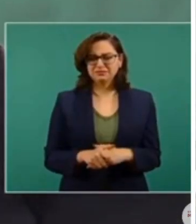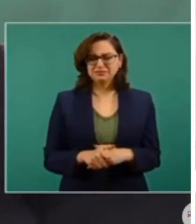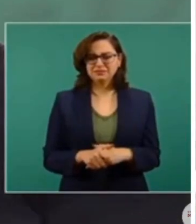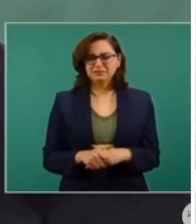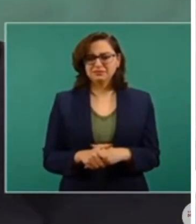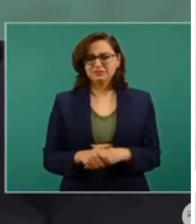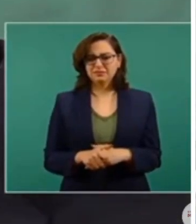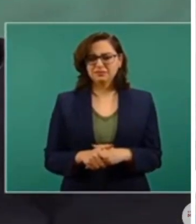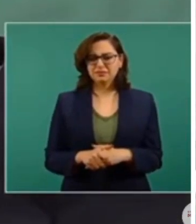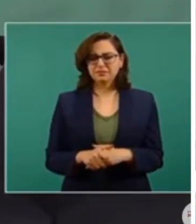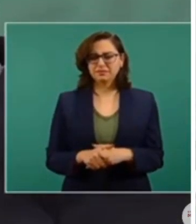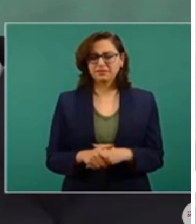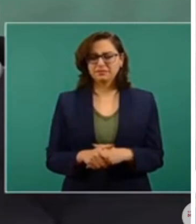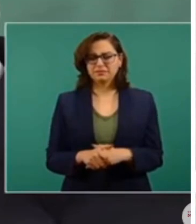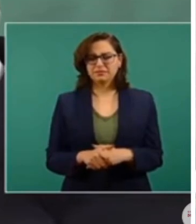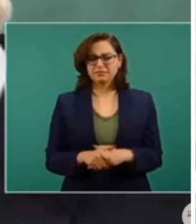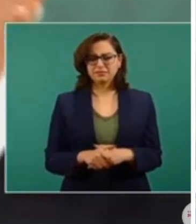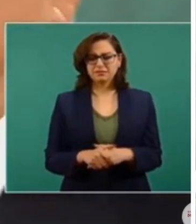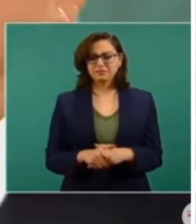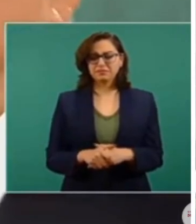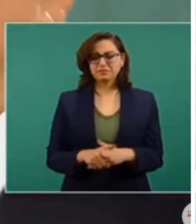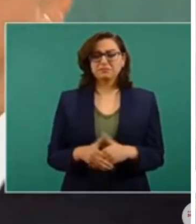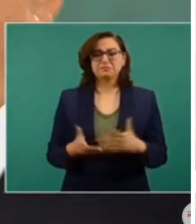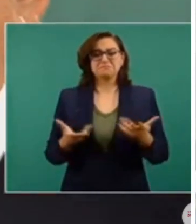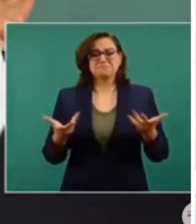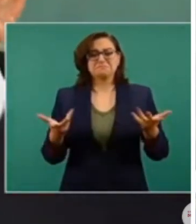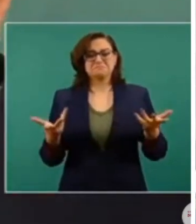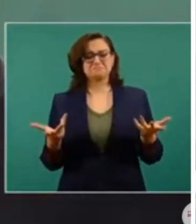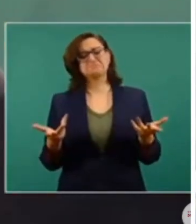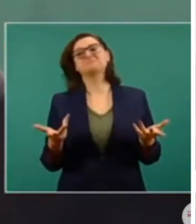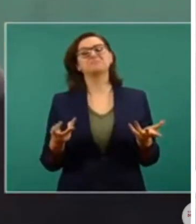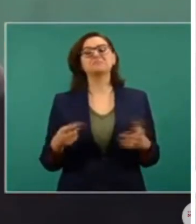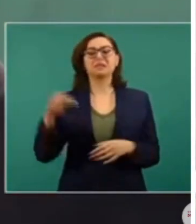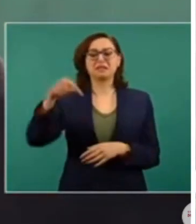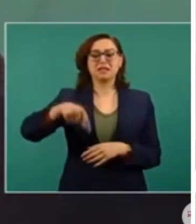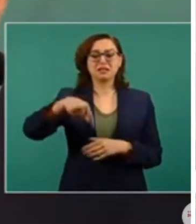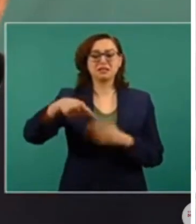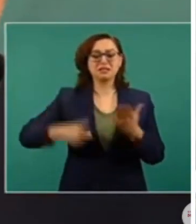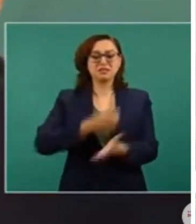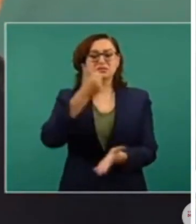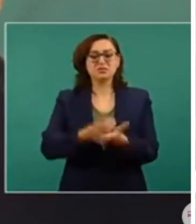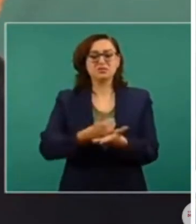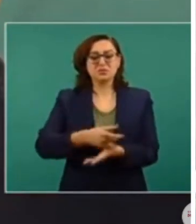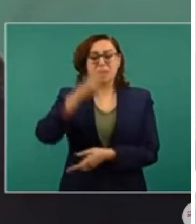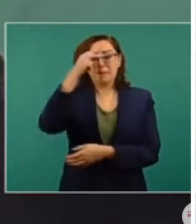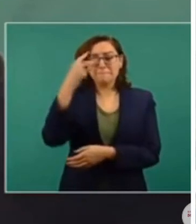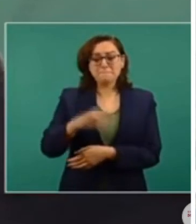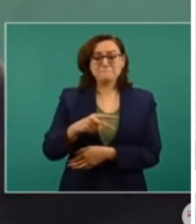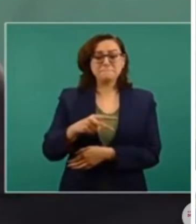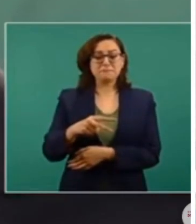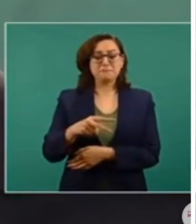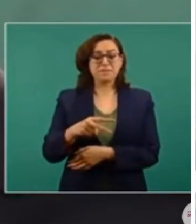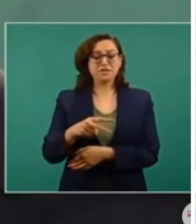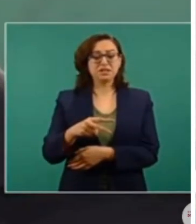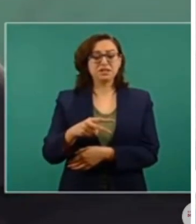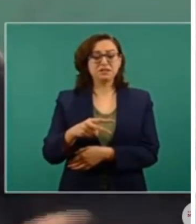Amigos y amigas, vamos a ir a la información, porque hoy el presidente López Obrador en la mañanera habla de la veda electoral que le impuso el